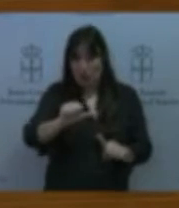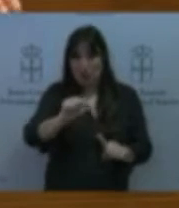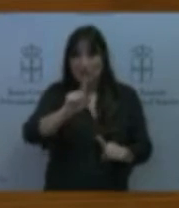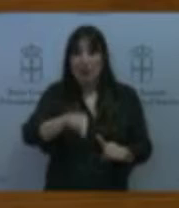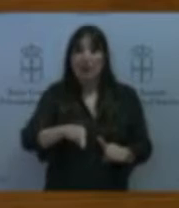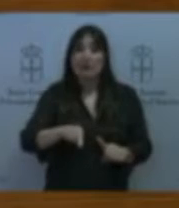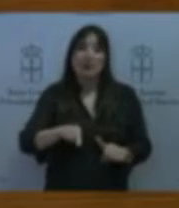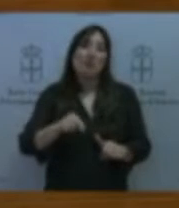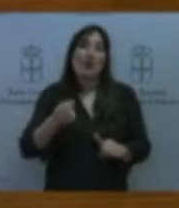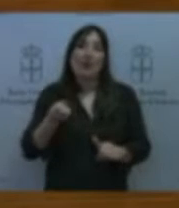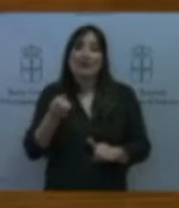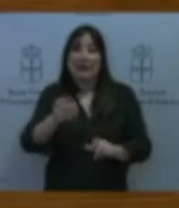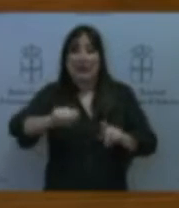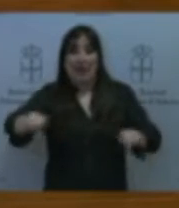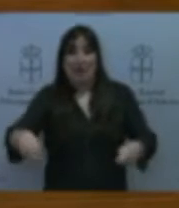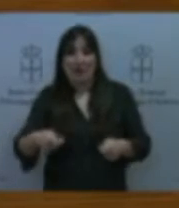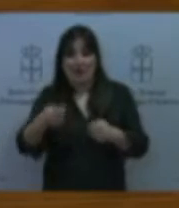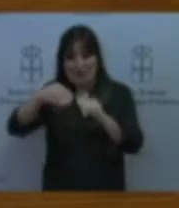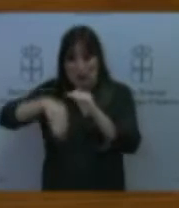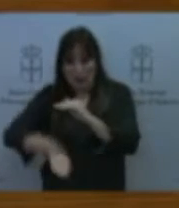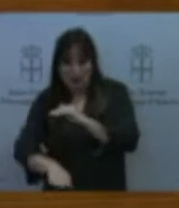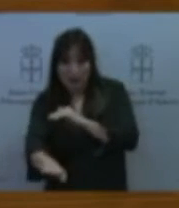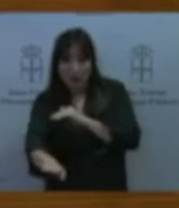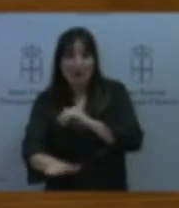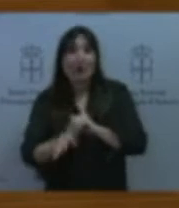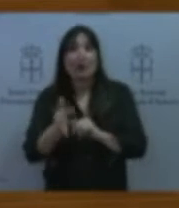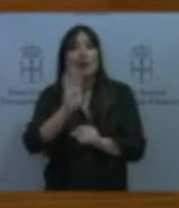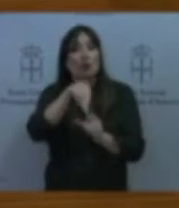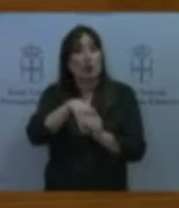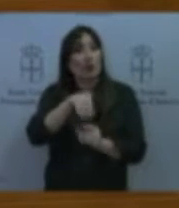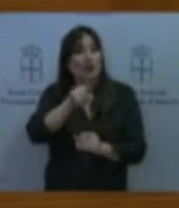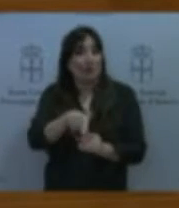incluido también la culminación de la actuación en el Angreo,